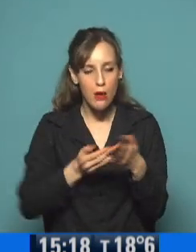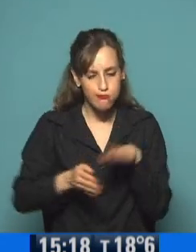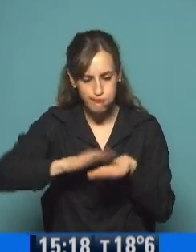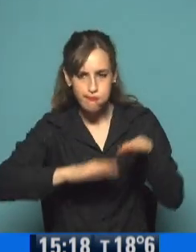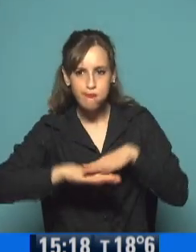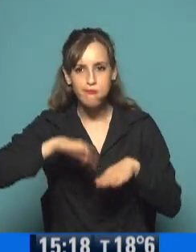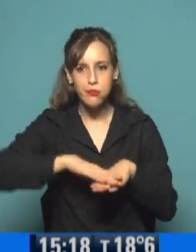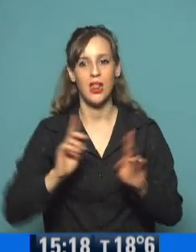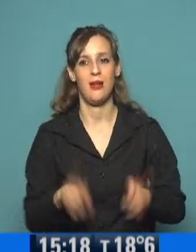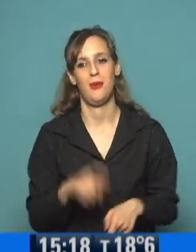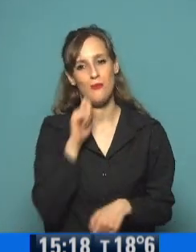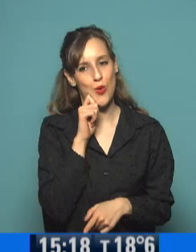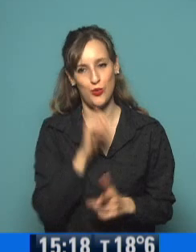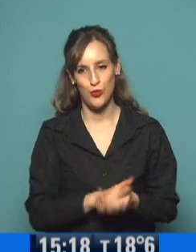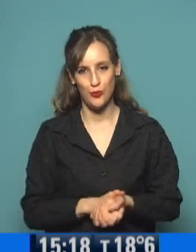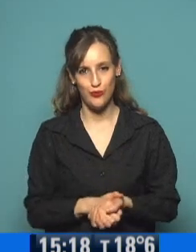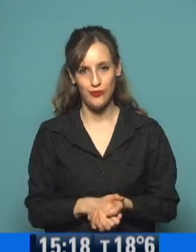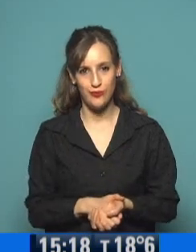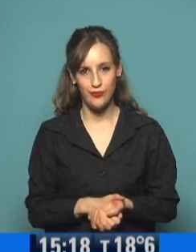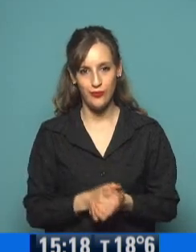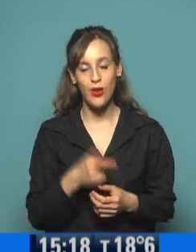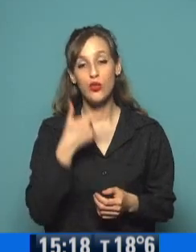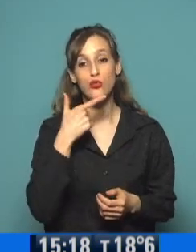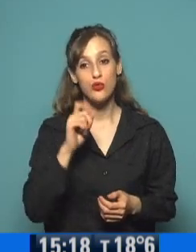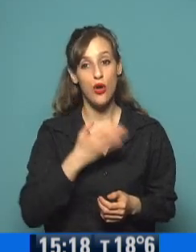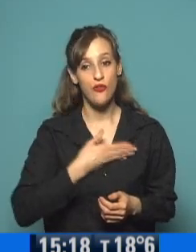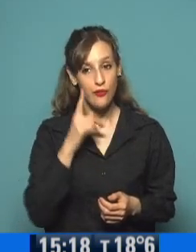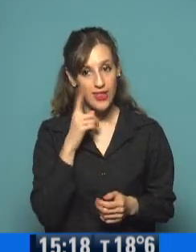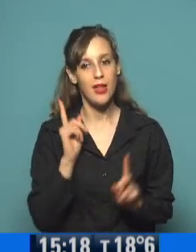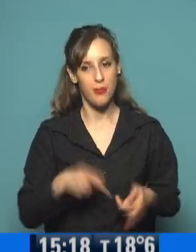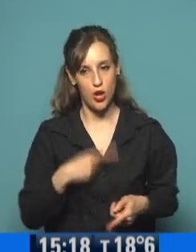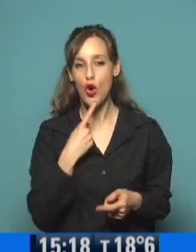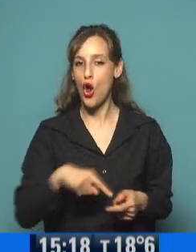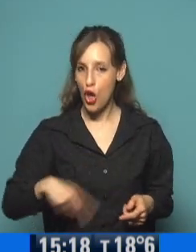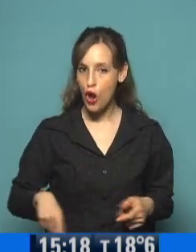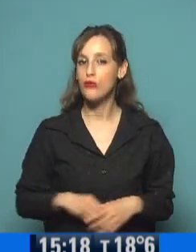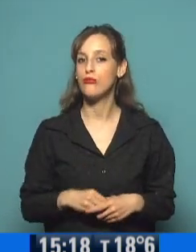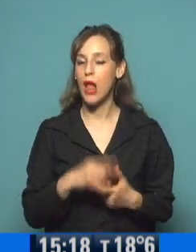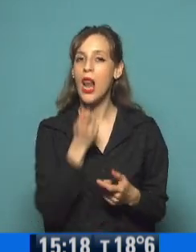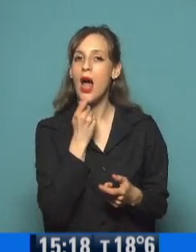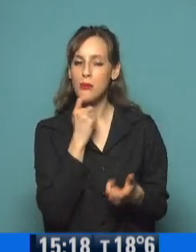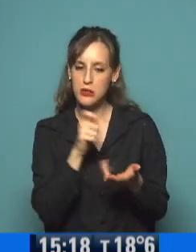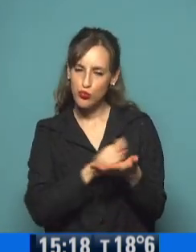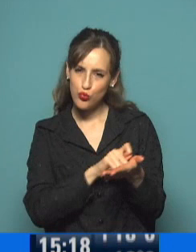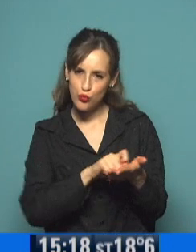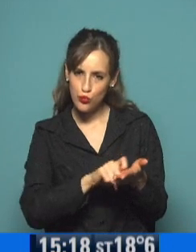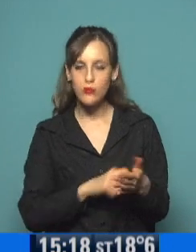qué hermosa actividad! ¡Muy lindo! Y acá está Sofí también mezclando colores. Muy bien, Sofí. ¡Excelente!